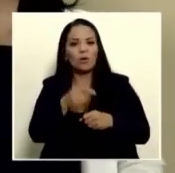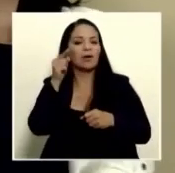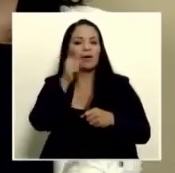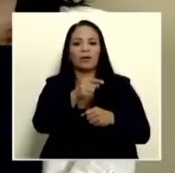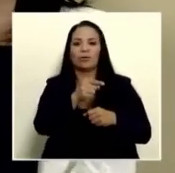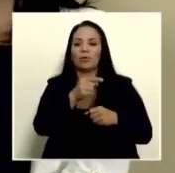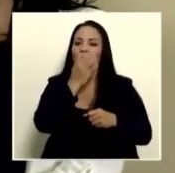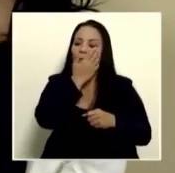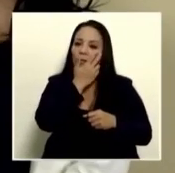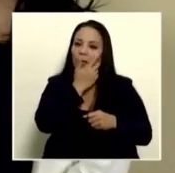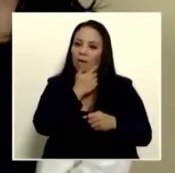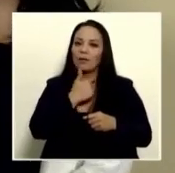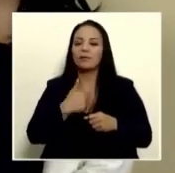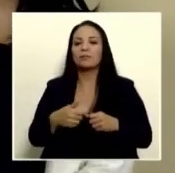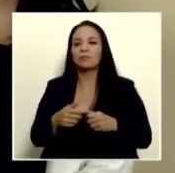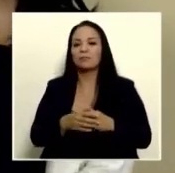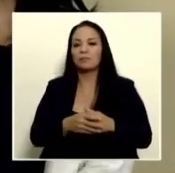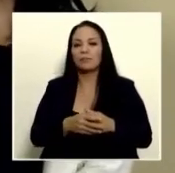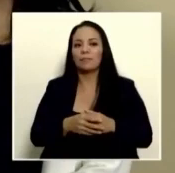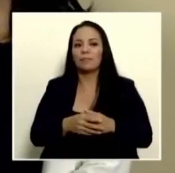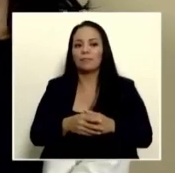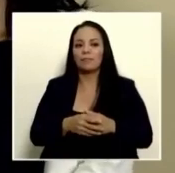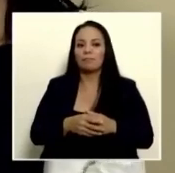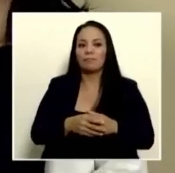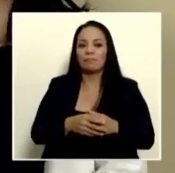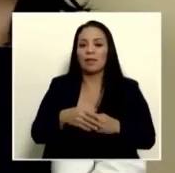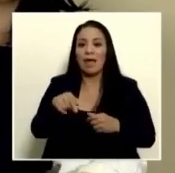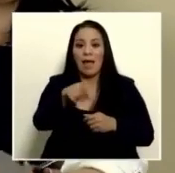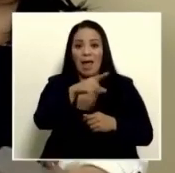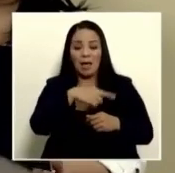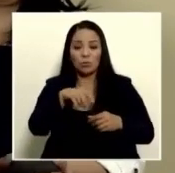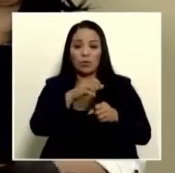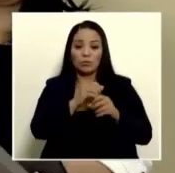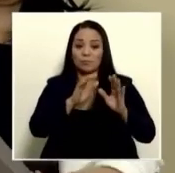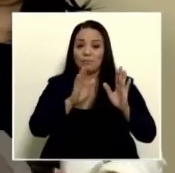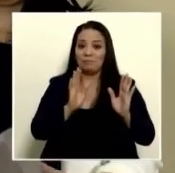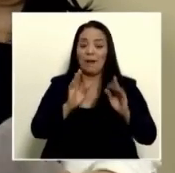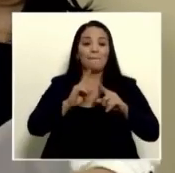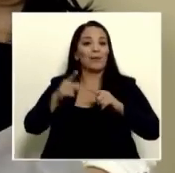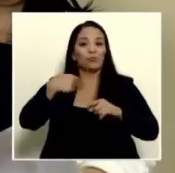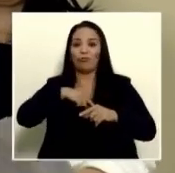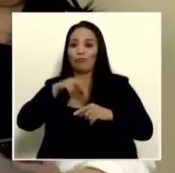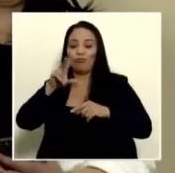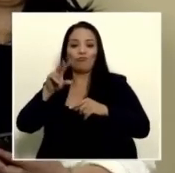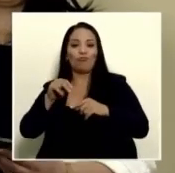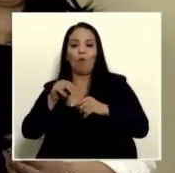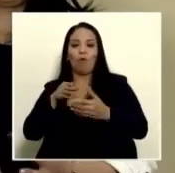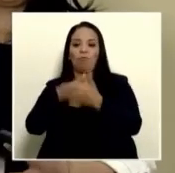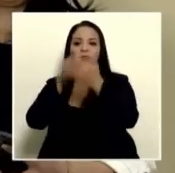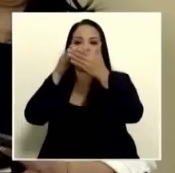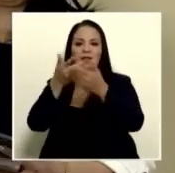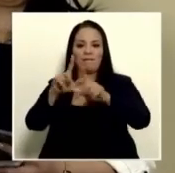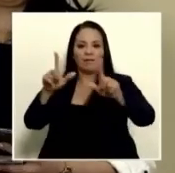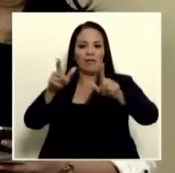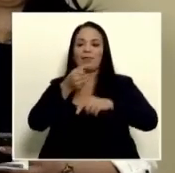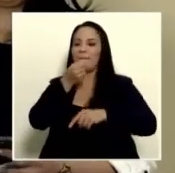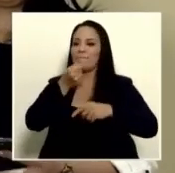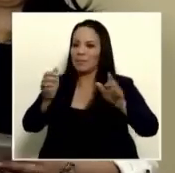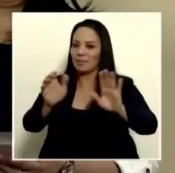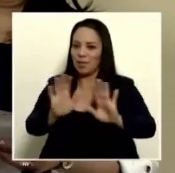atentado contra la libertad de prensa. Costarricenses, amigas y amigos,